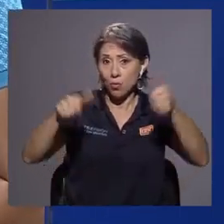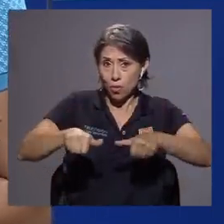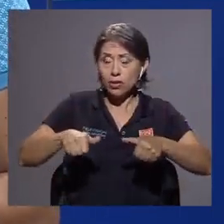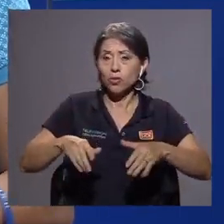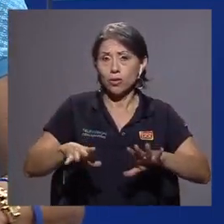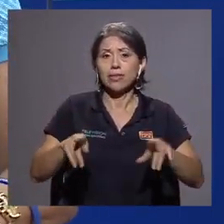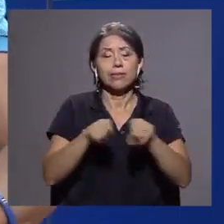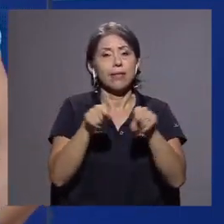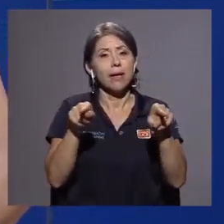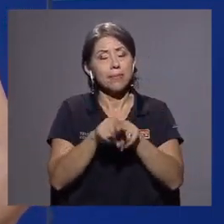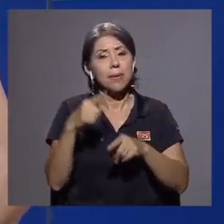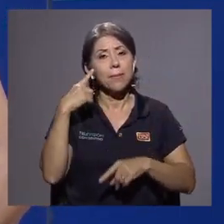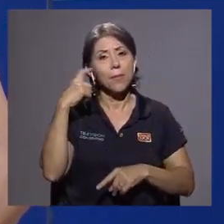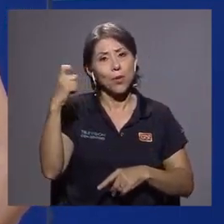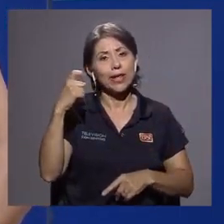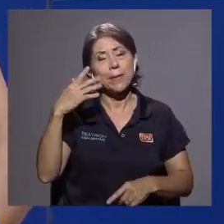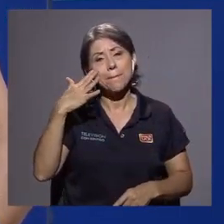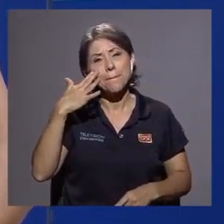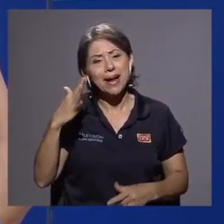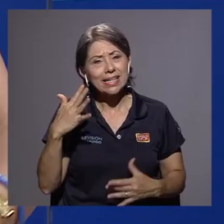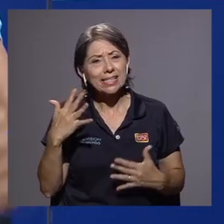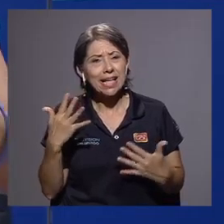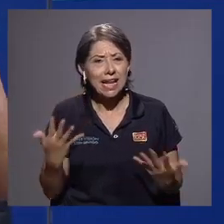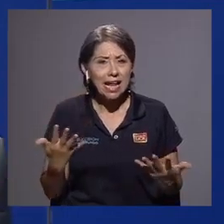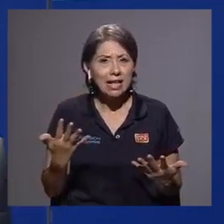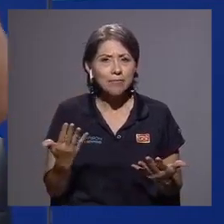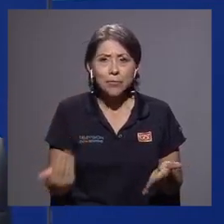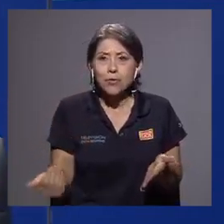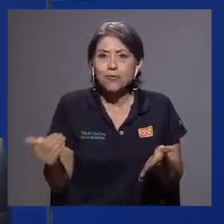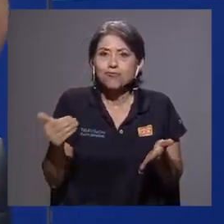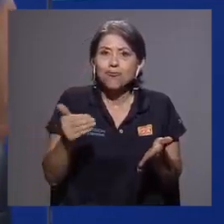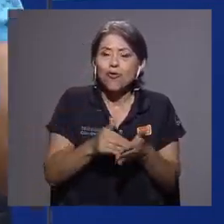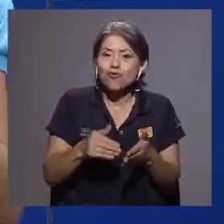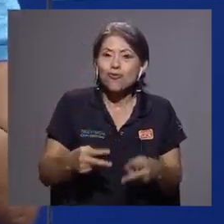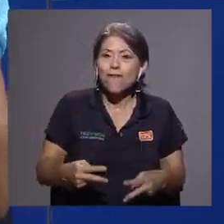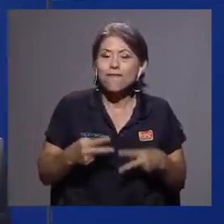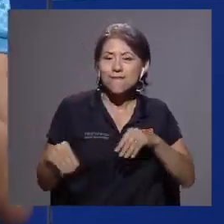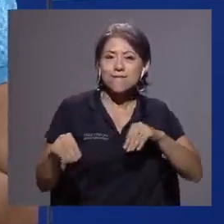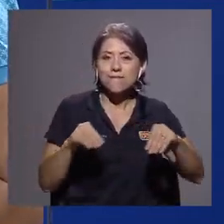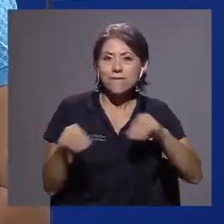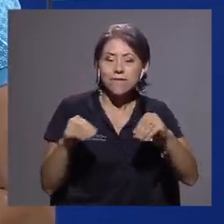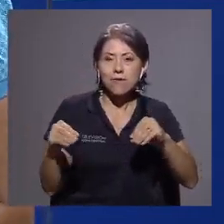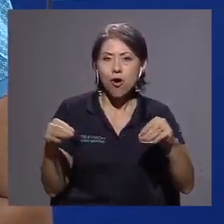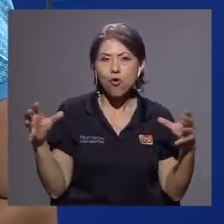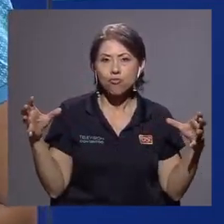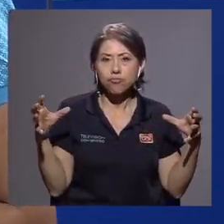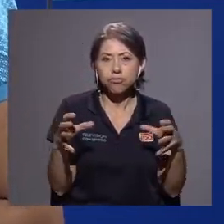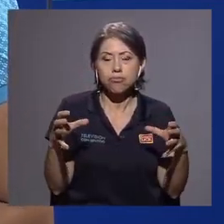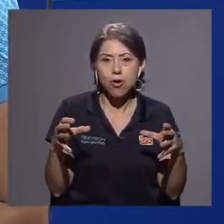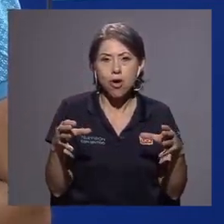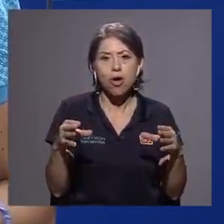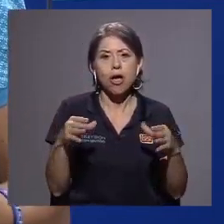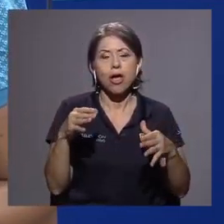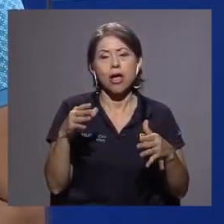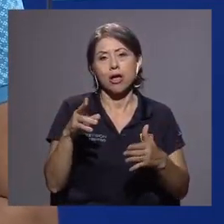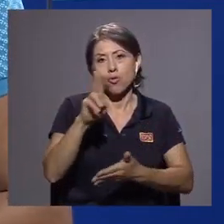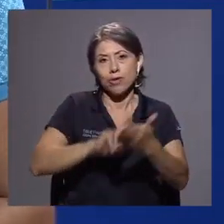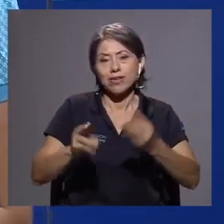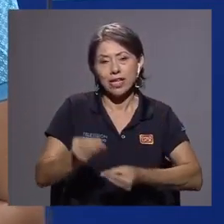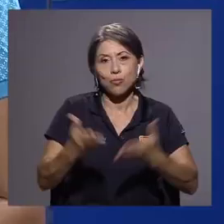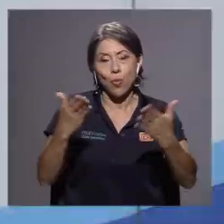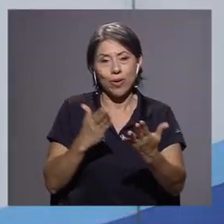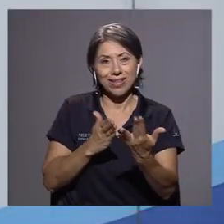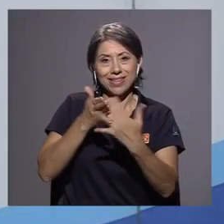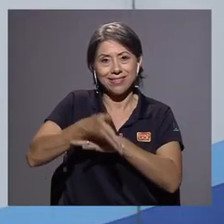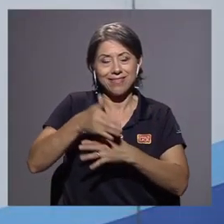logrado, sino también por el hecho de que pareciera que revivió otra vez el movimiento de las universidades públicas a través de